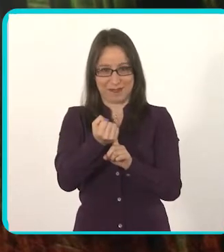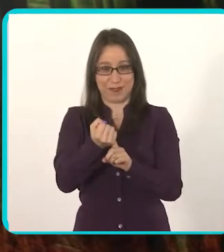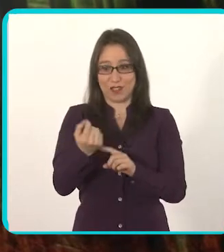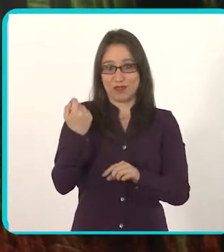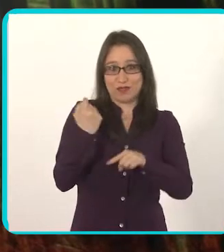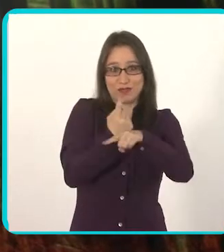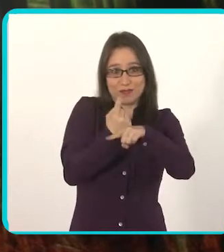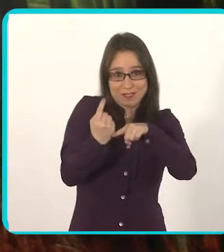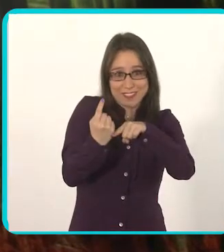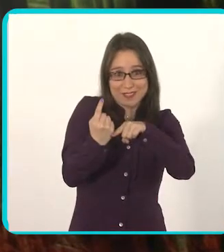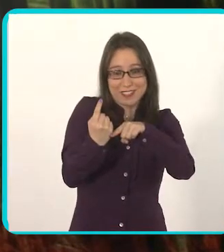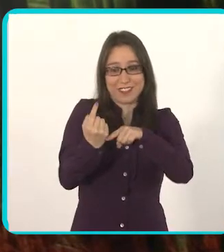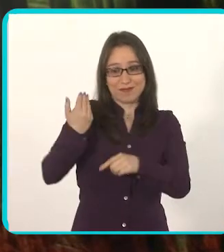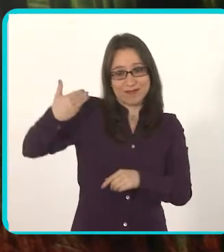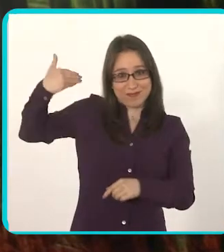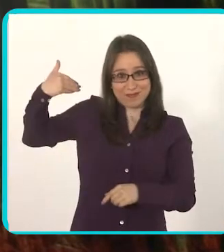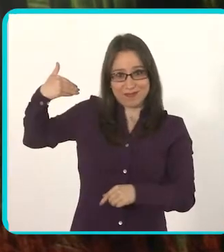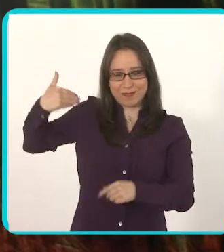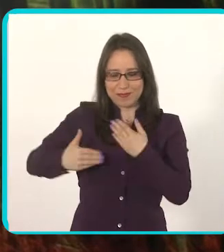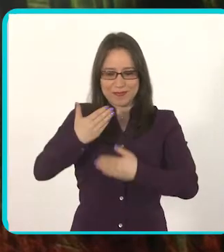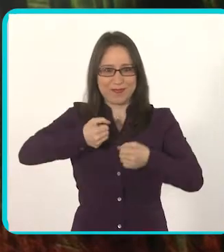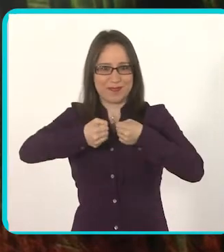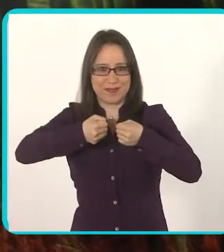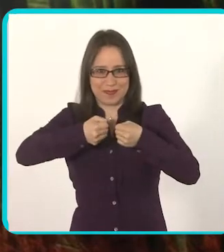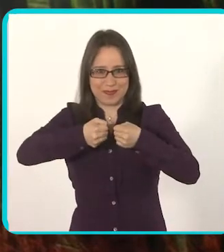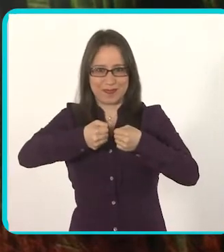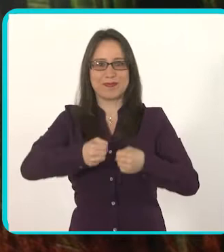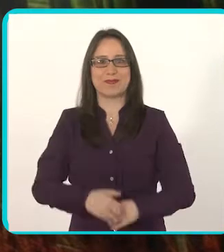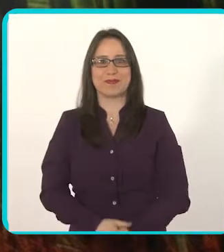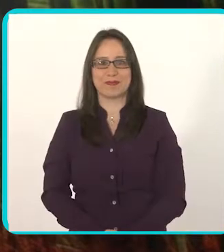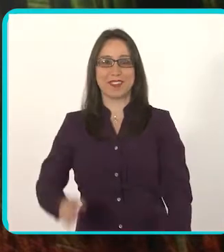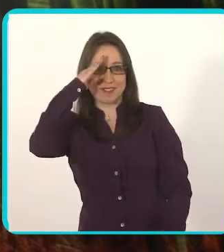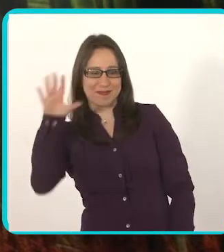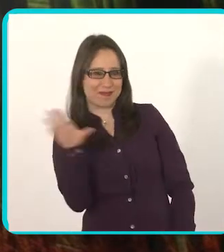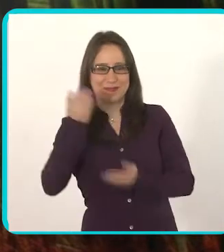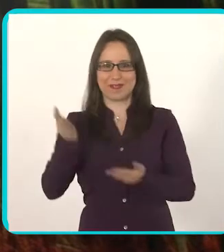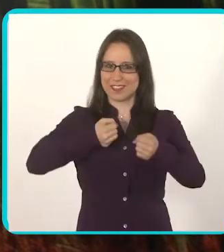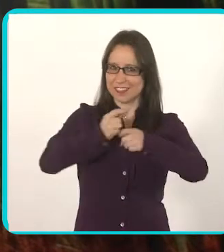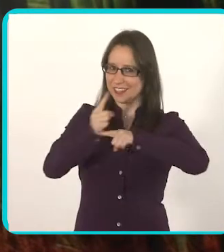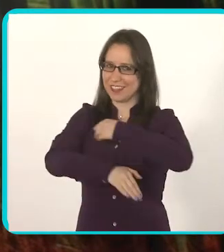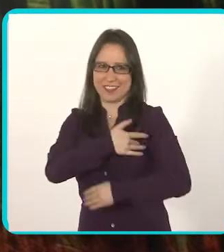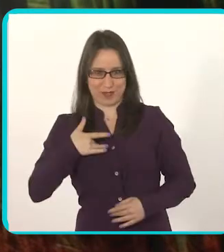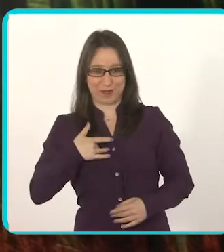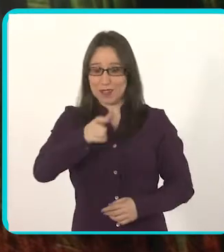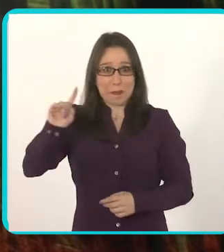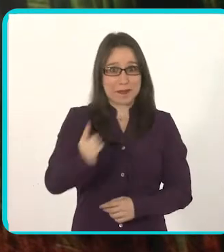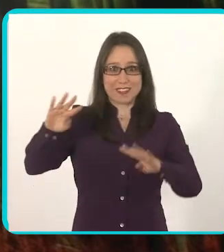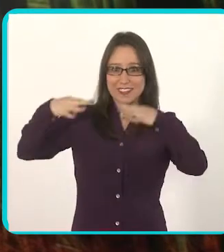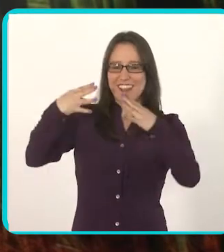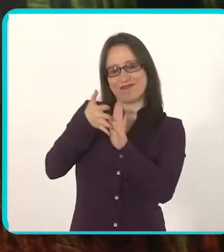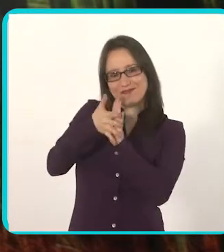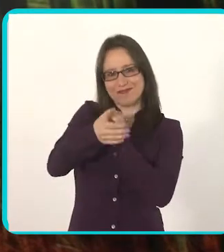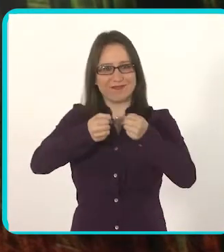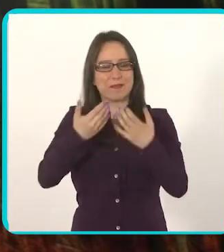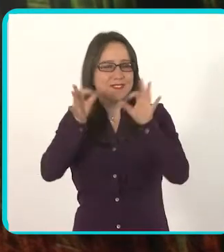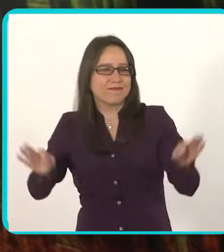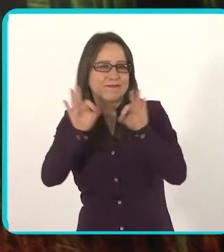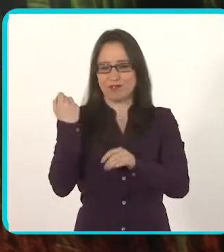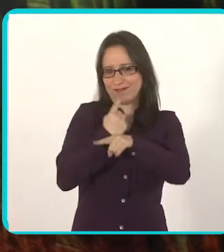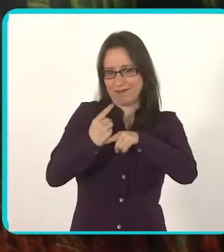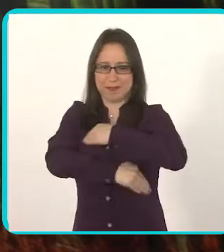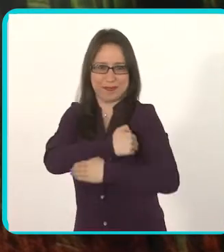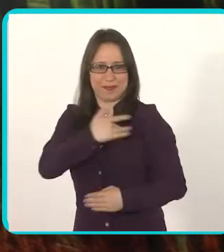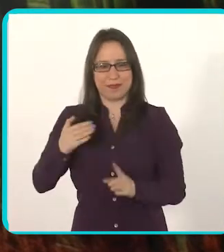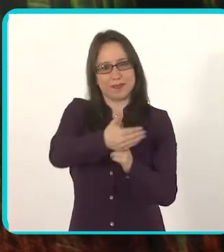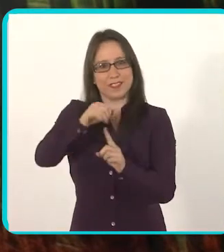generó el Ministerio de Salud y Protección Social la semana anterior. Iniciamos nuestro informativo con un tema muy importante que